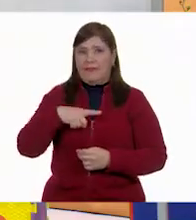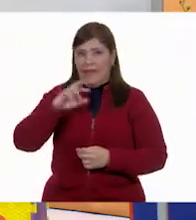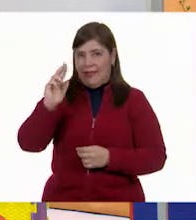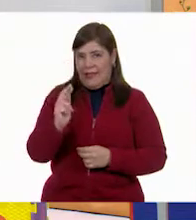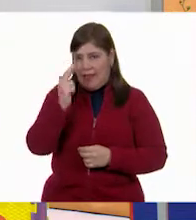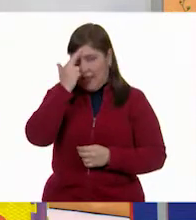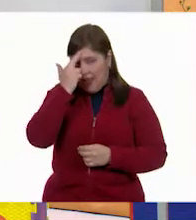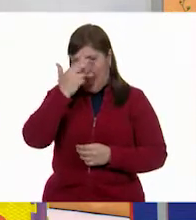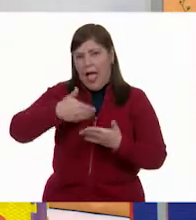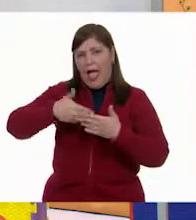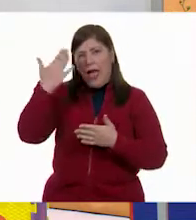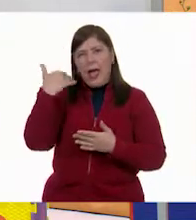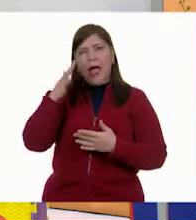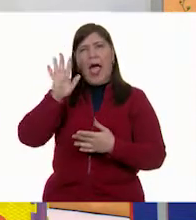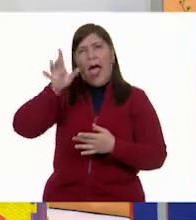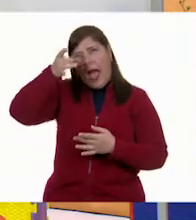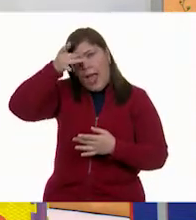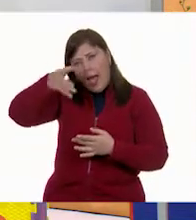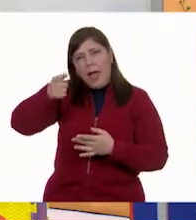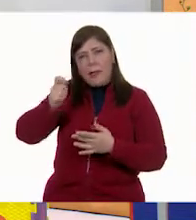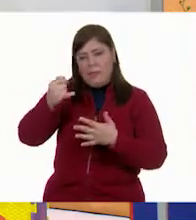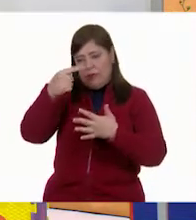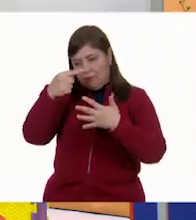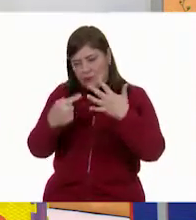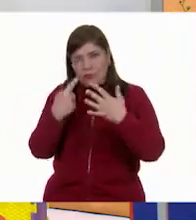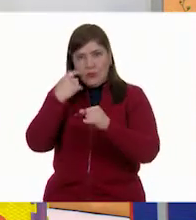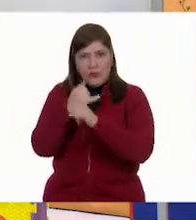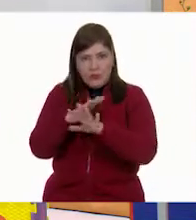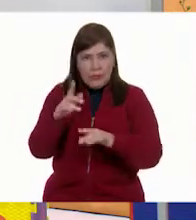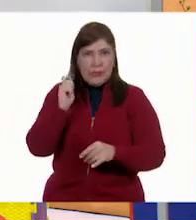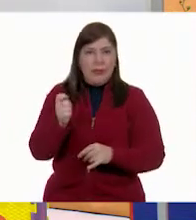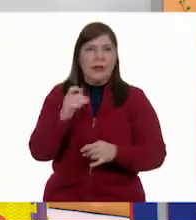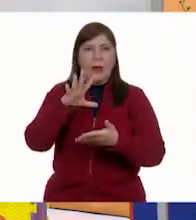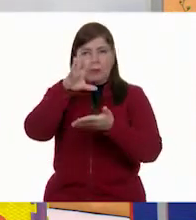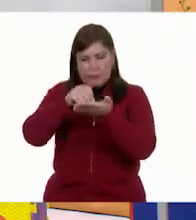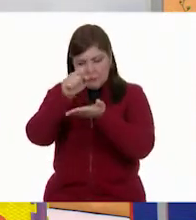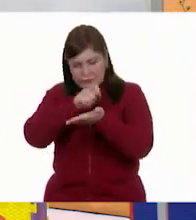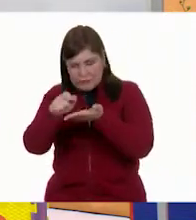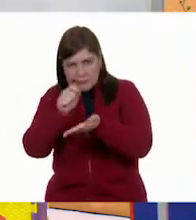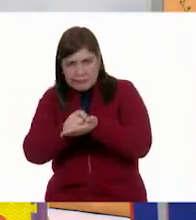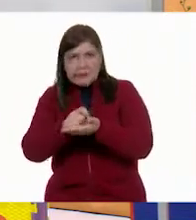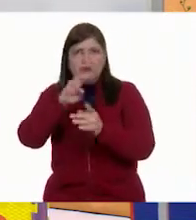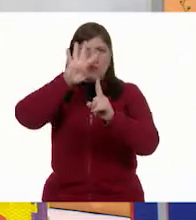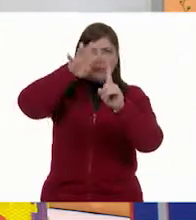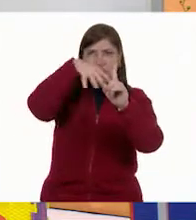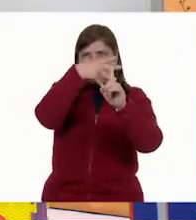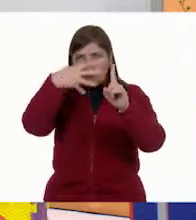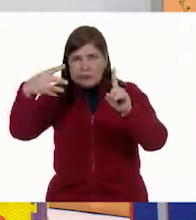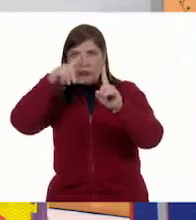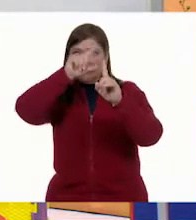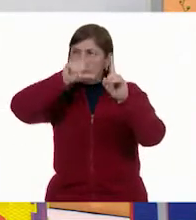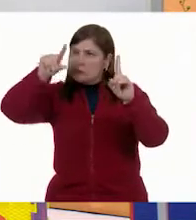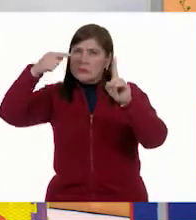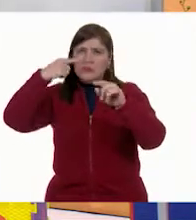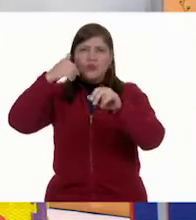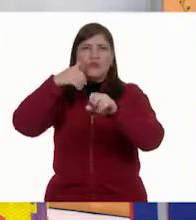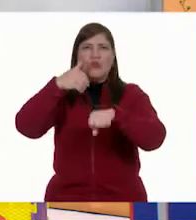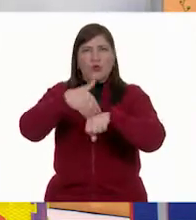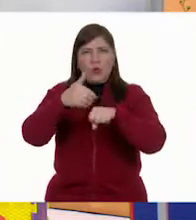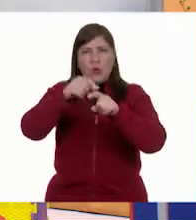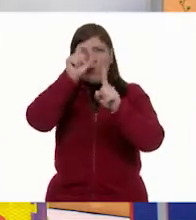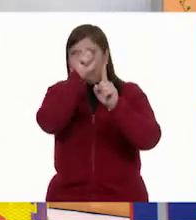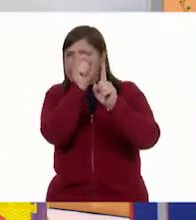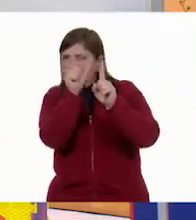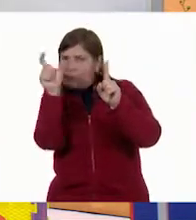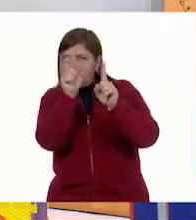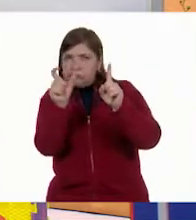hemos estado viendo, viendo la información, cómo la vamos plasmando en nuestras gráficas, en nuestras tablas. Es importante también